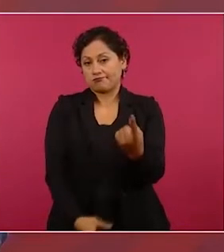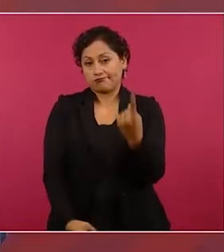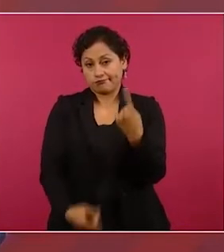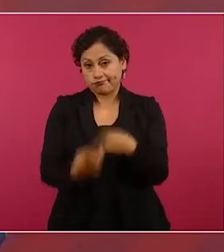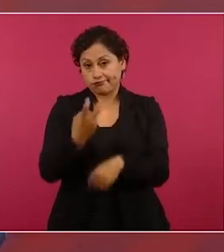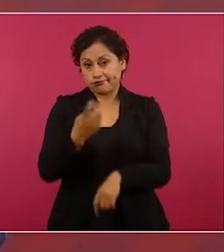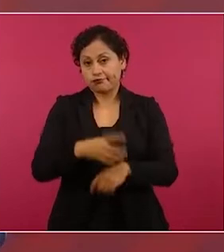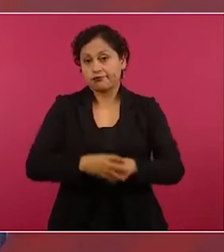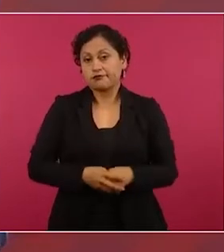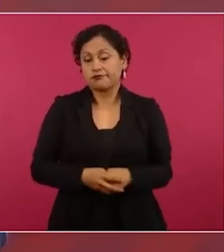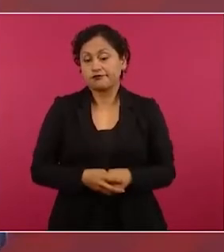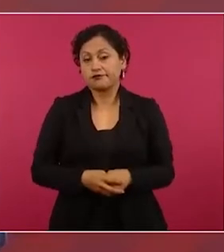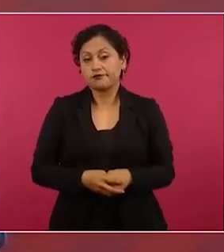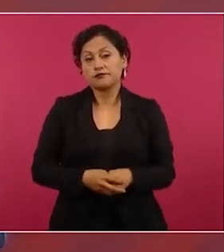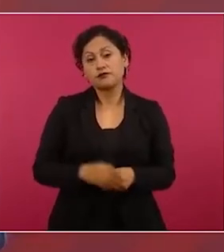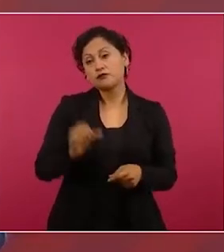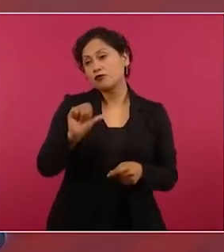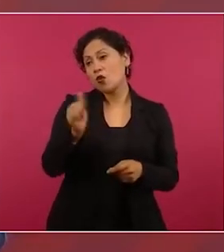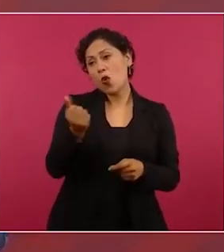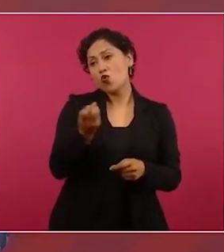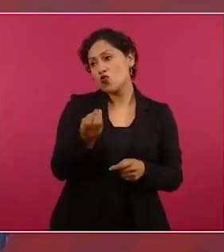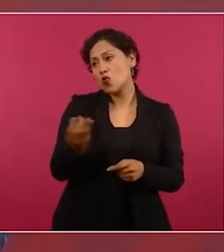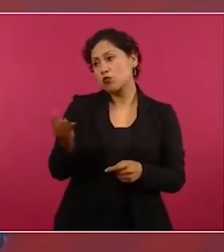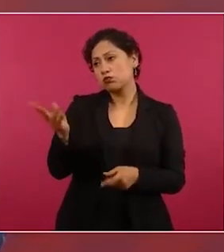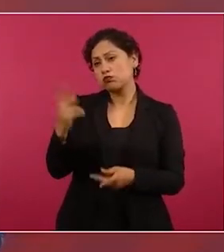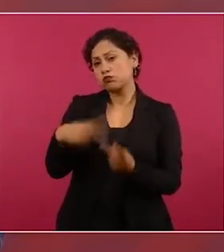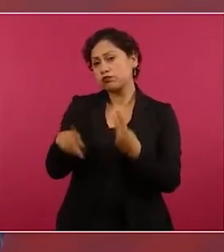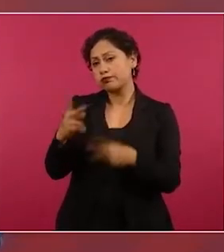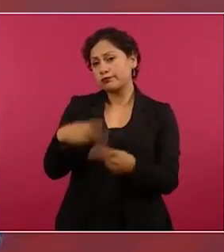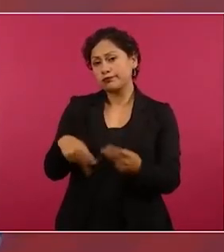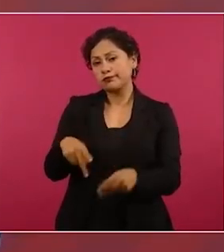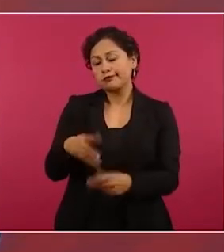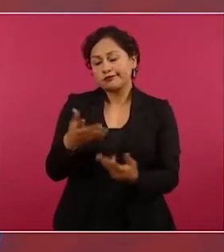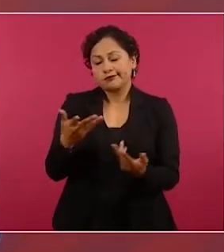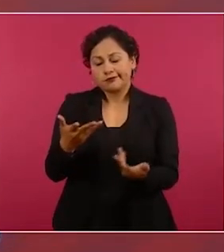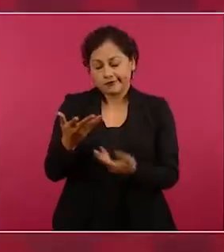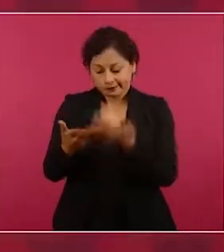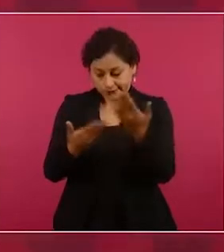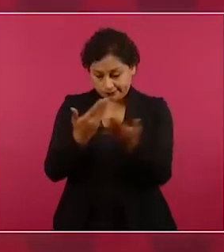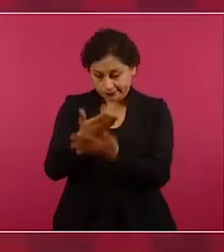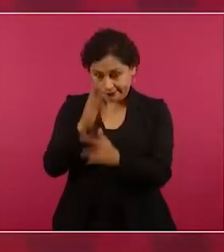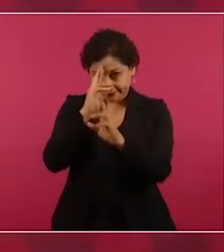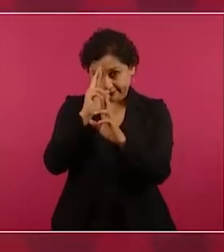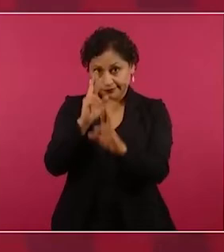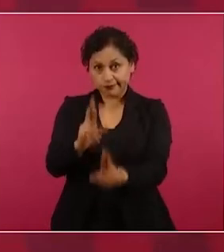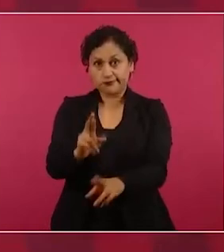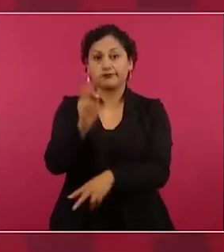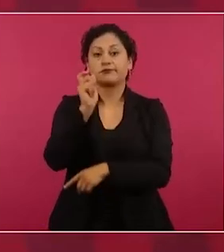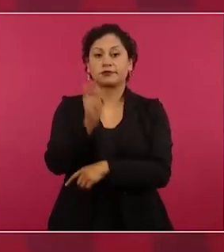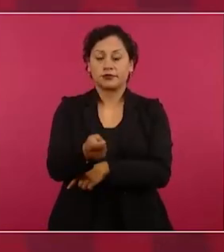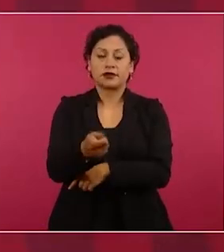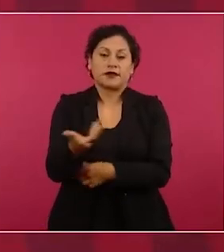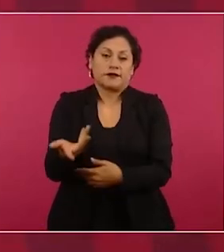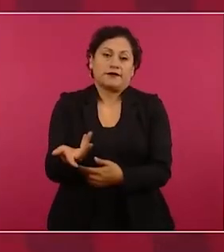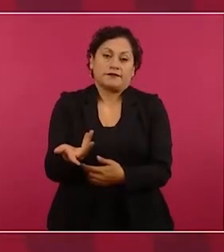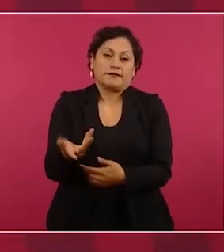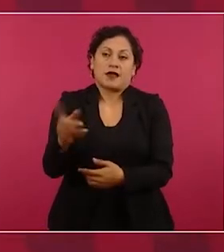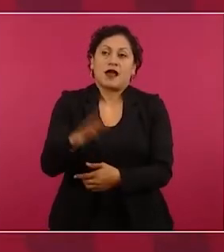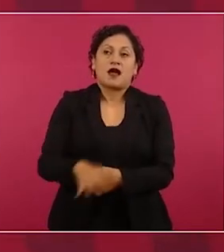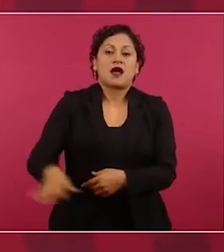Lo demás es una actitud con todo respeto de sopilotes.